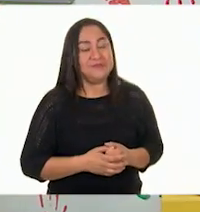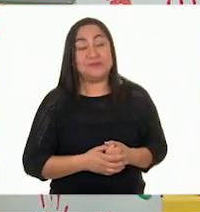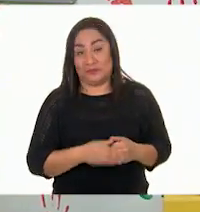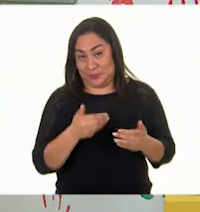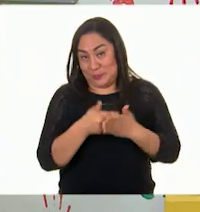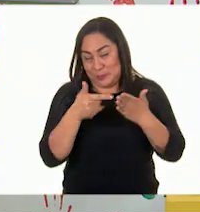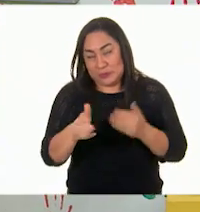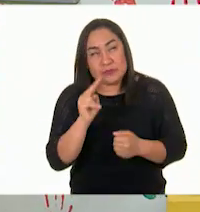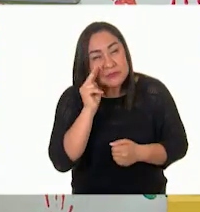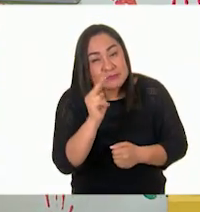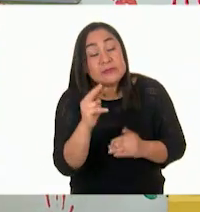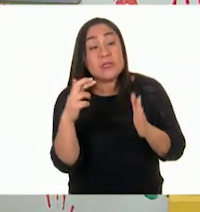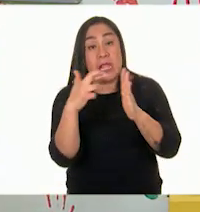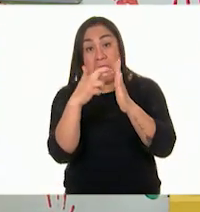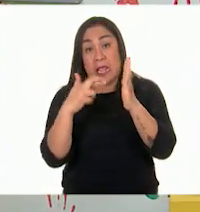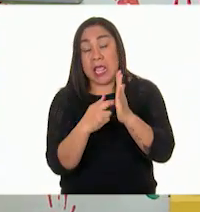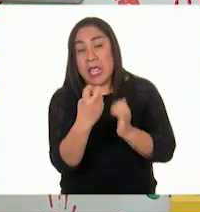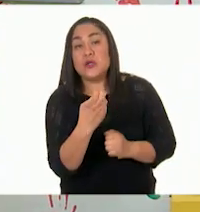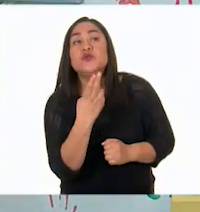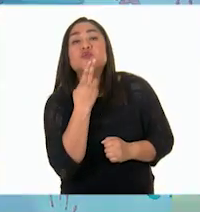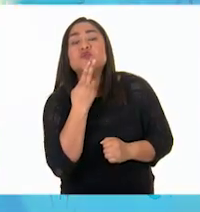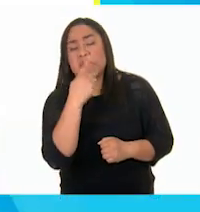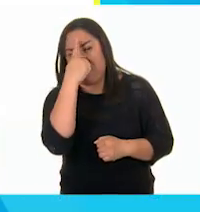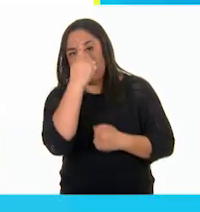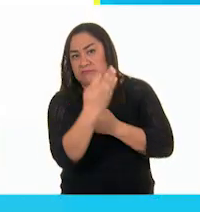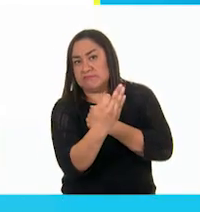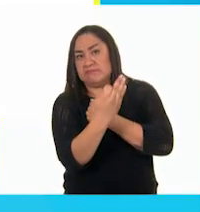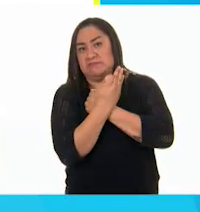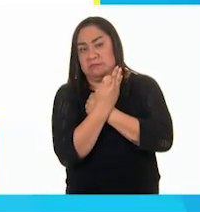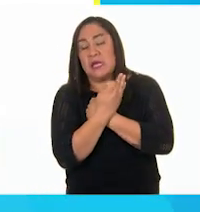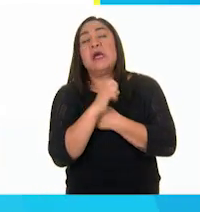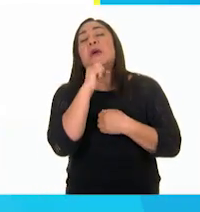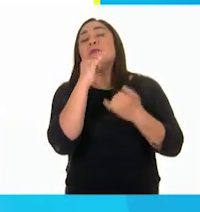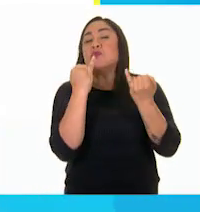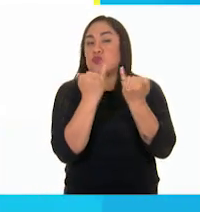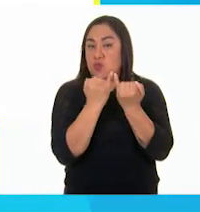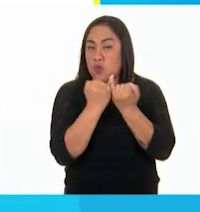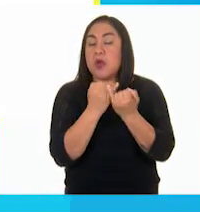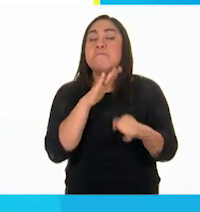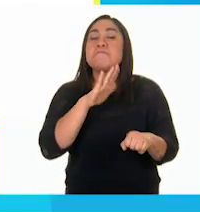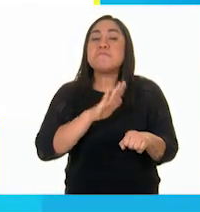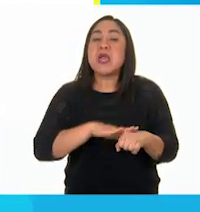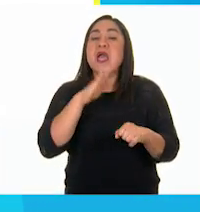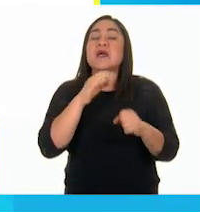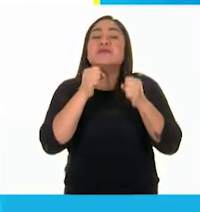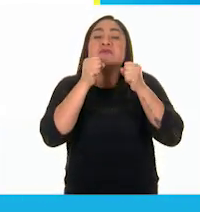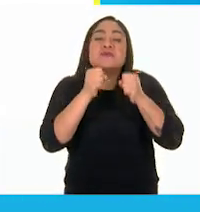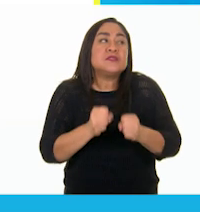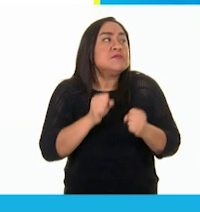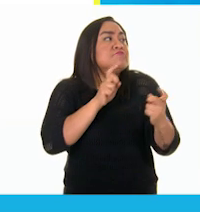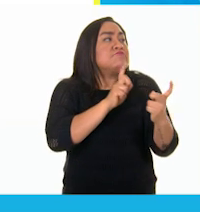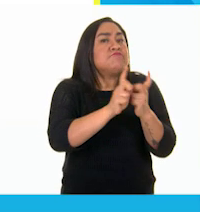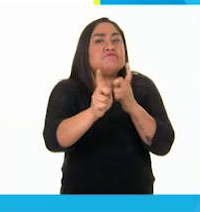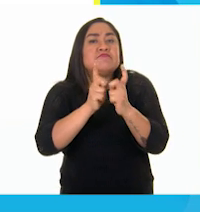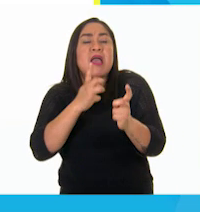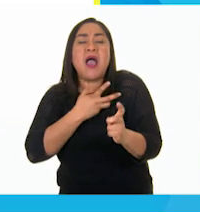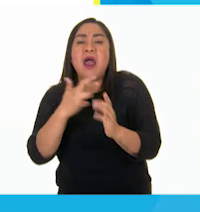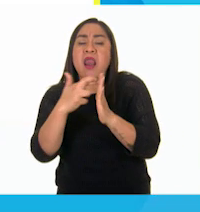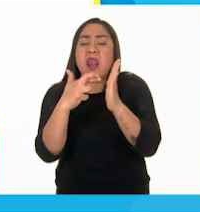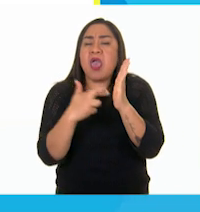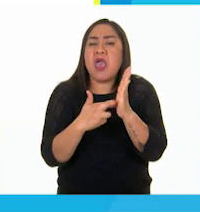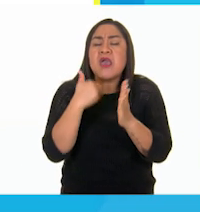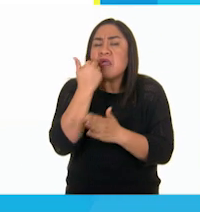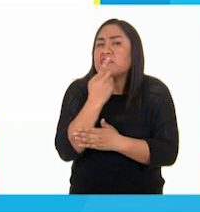vemos que además de que las reglas nos ayudan a protegernos, también nos ayudan a relacionarlos con las y los demás porque nos